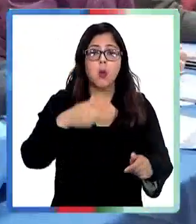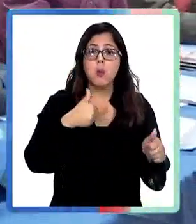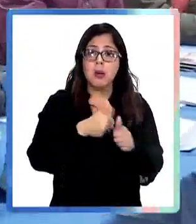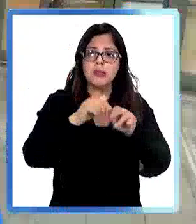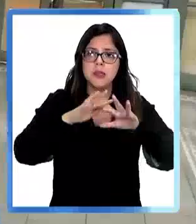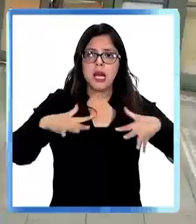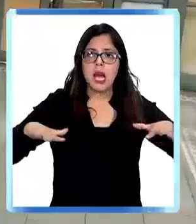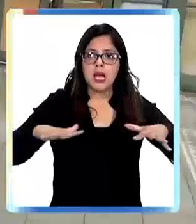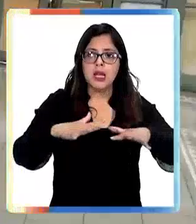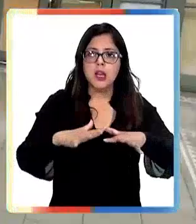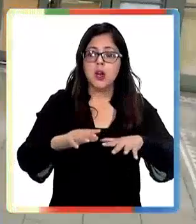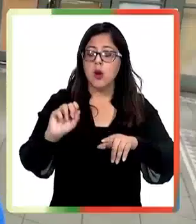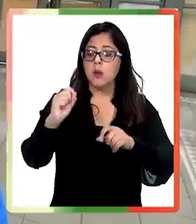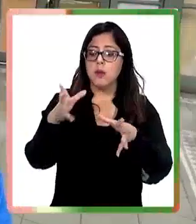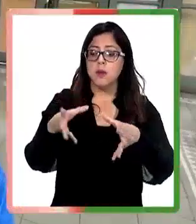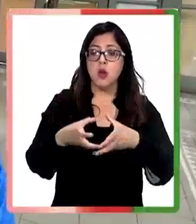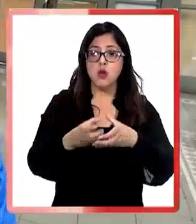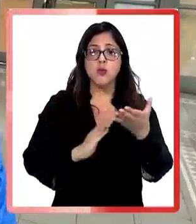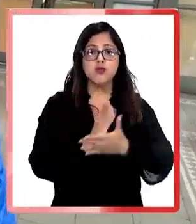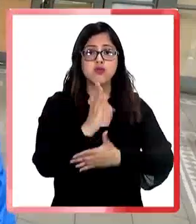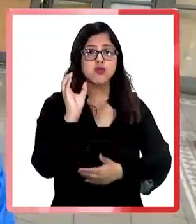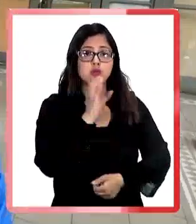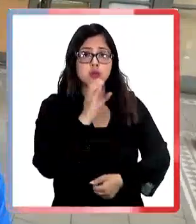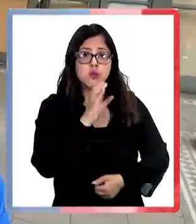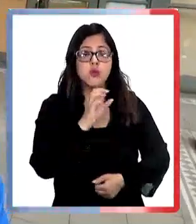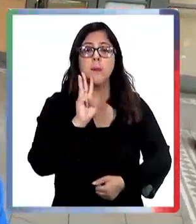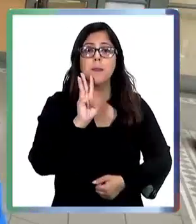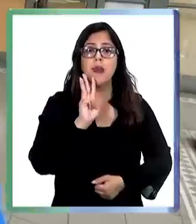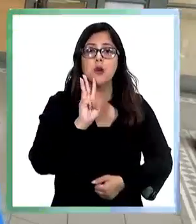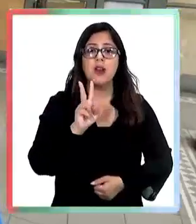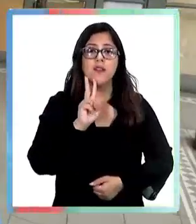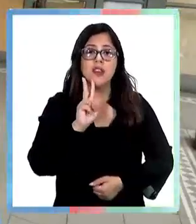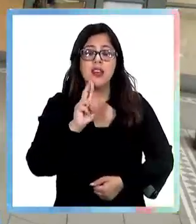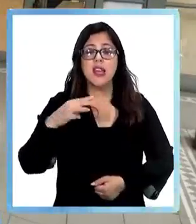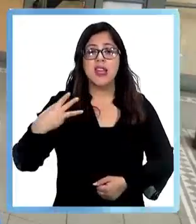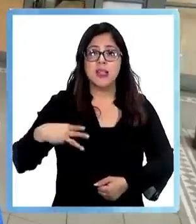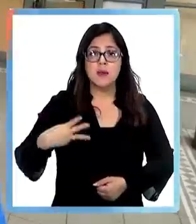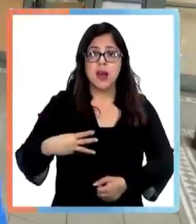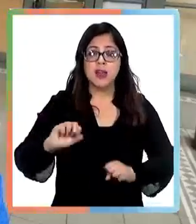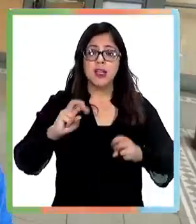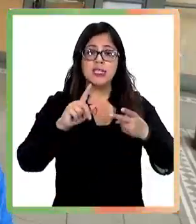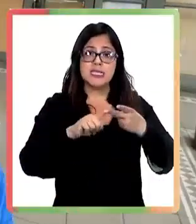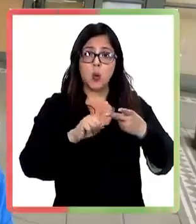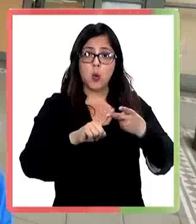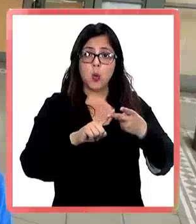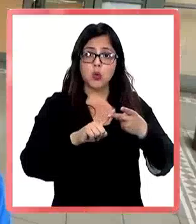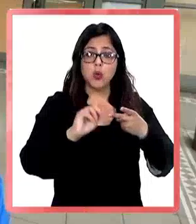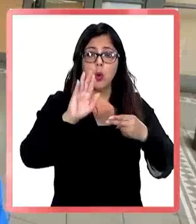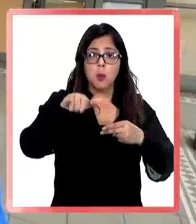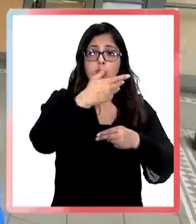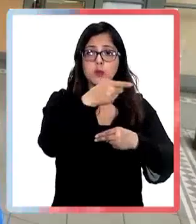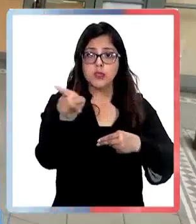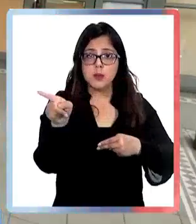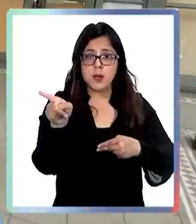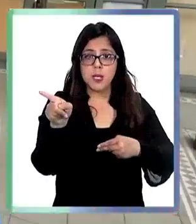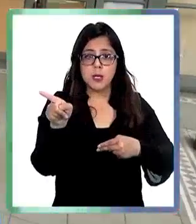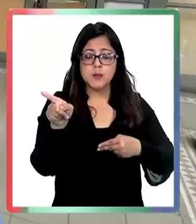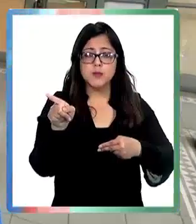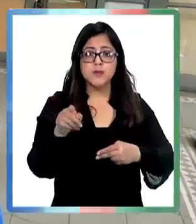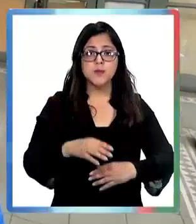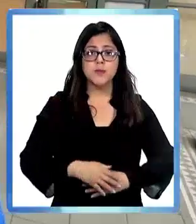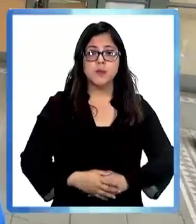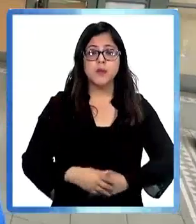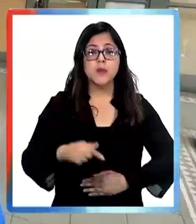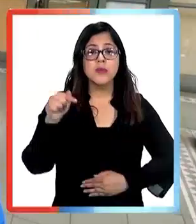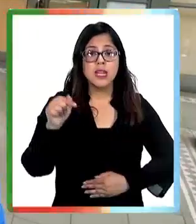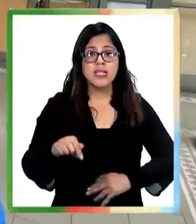semana. Tenemos esa tendencia de correr esos riesgos por los turistas más que nada y nosotros tenemos que estar un